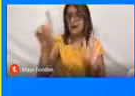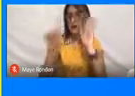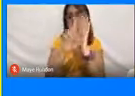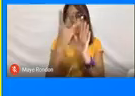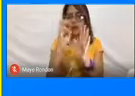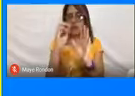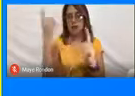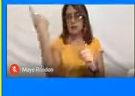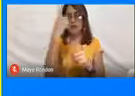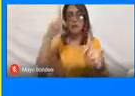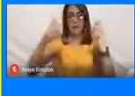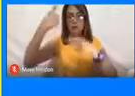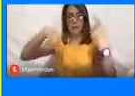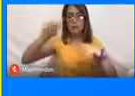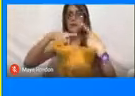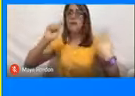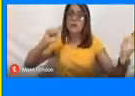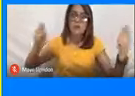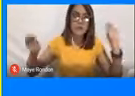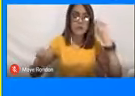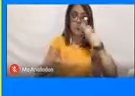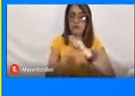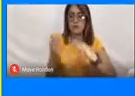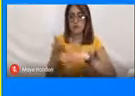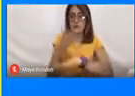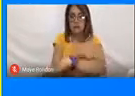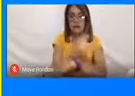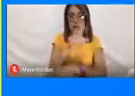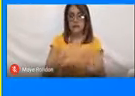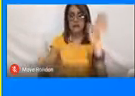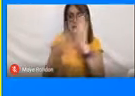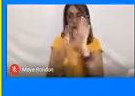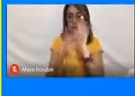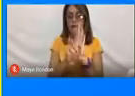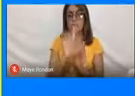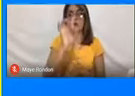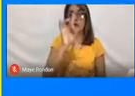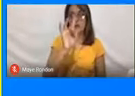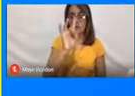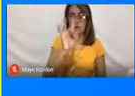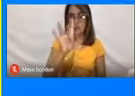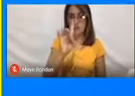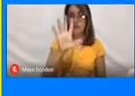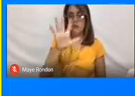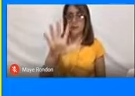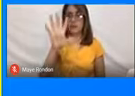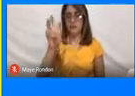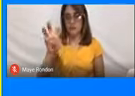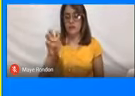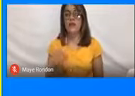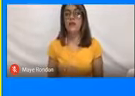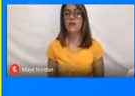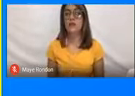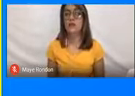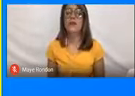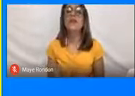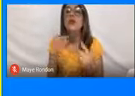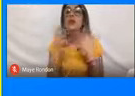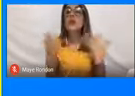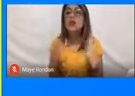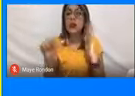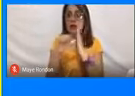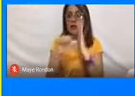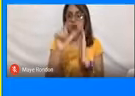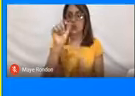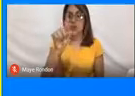de turismo, y sus modificatorias anteriores a esta ley 1558, en donde en el artículo